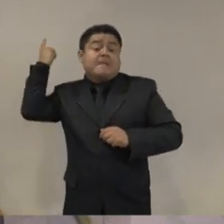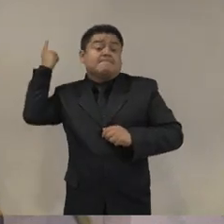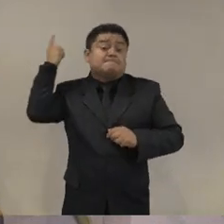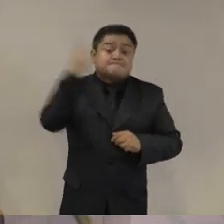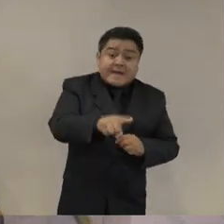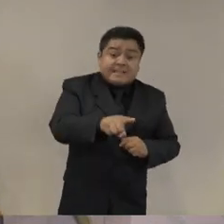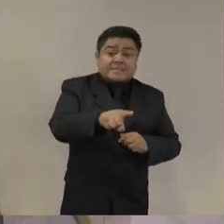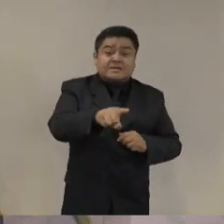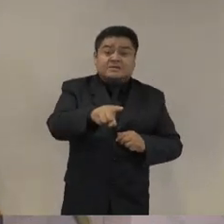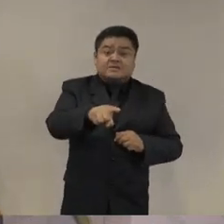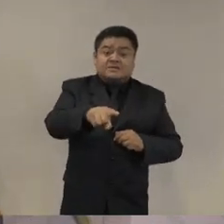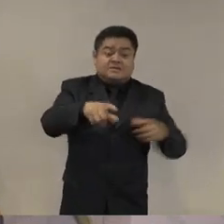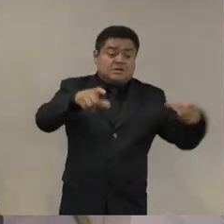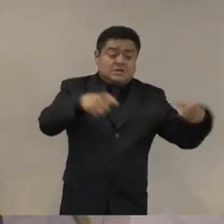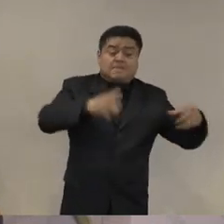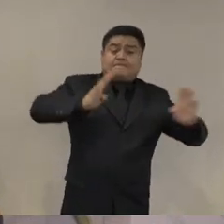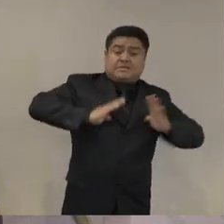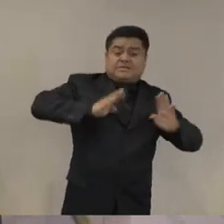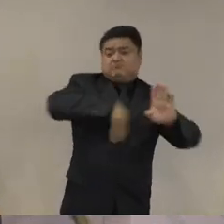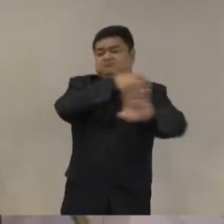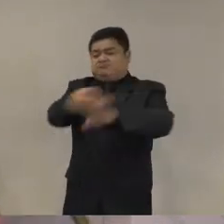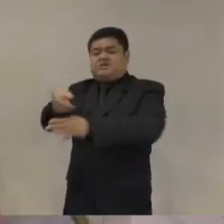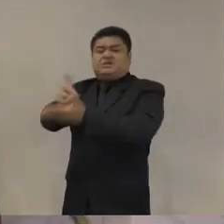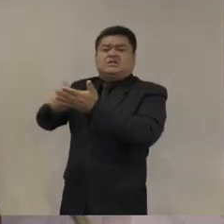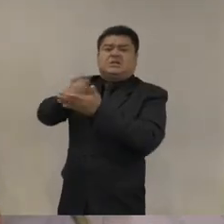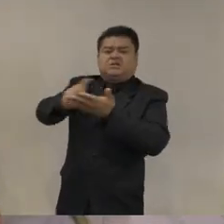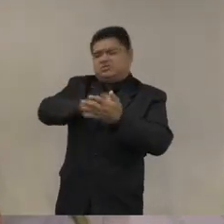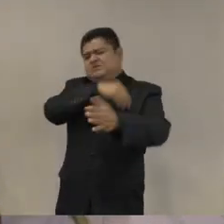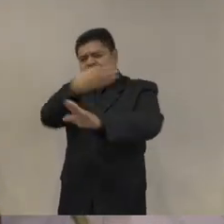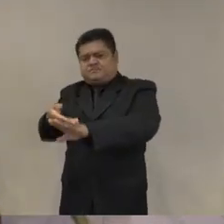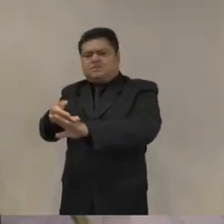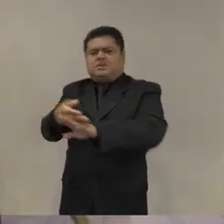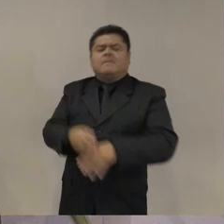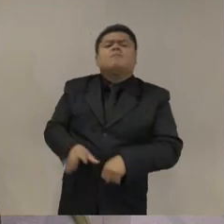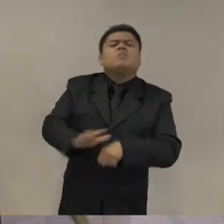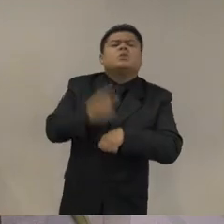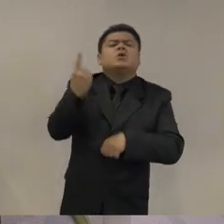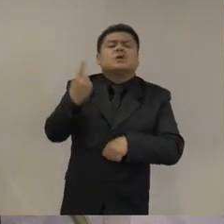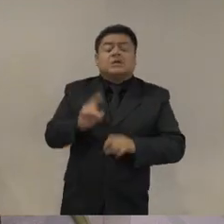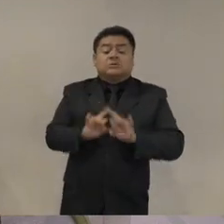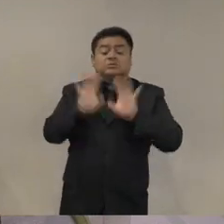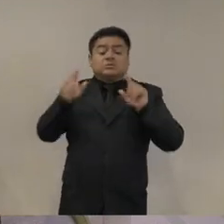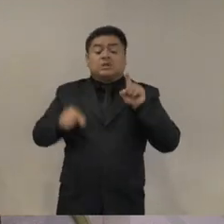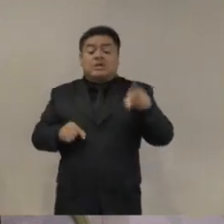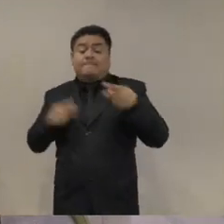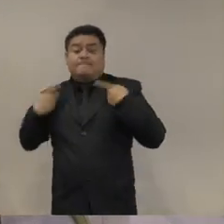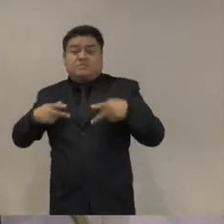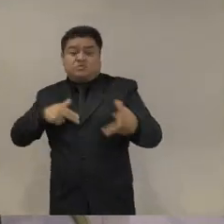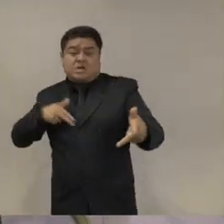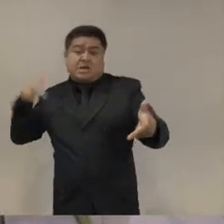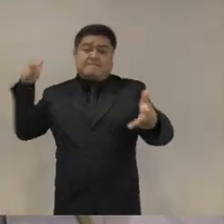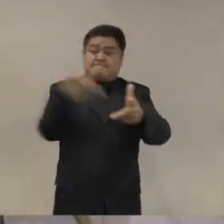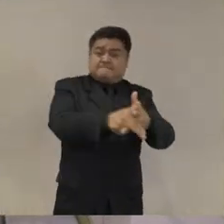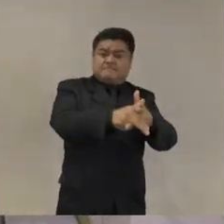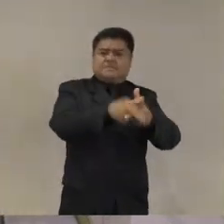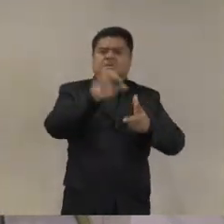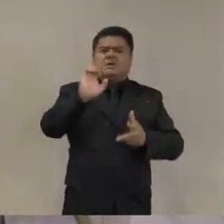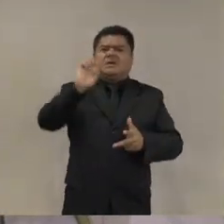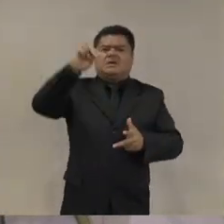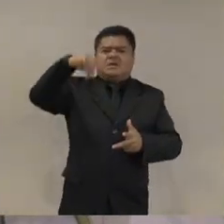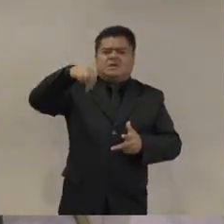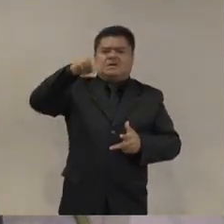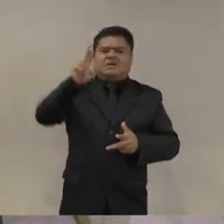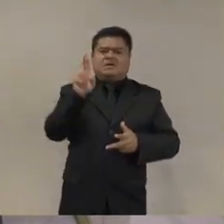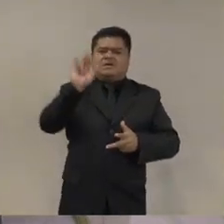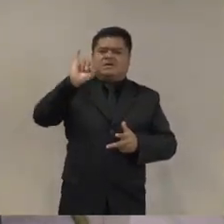Enrique Camarena en 1985 ese incidente debilita de tal manera al